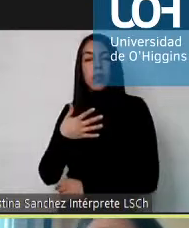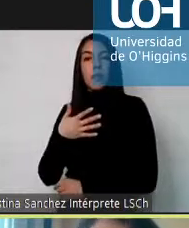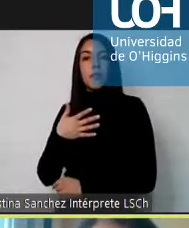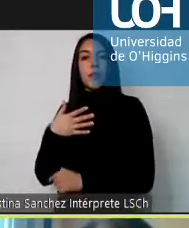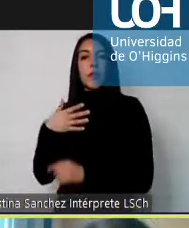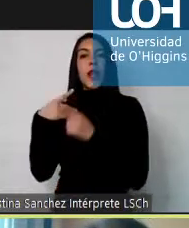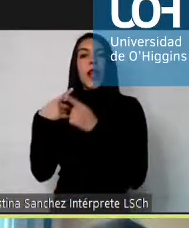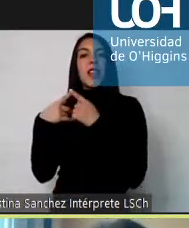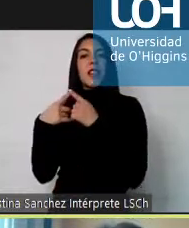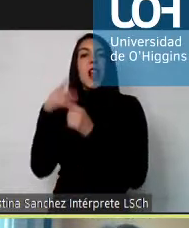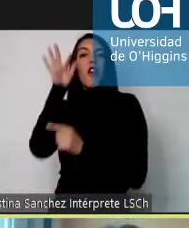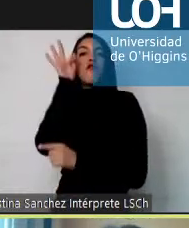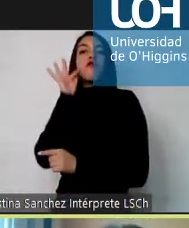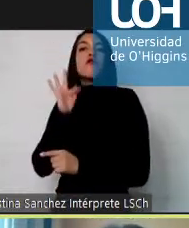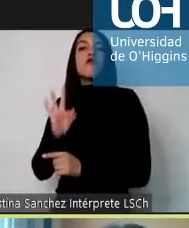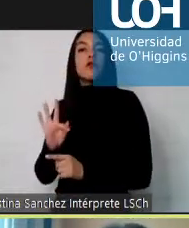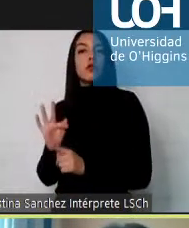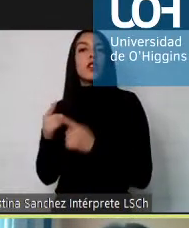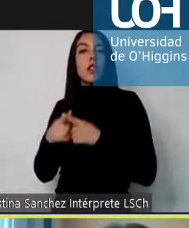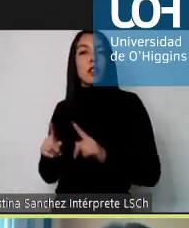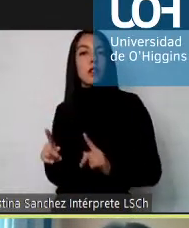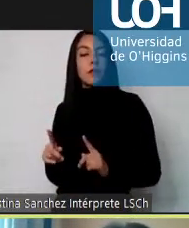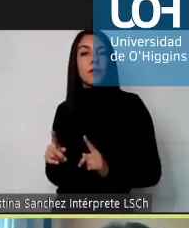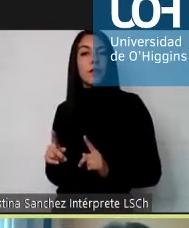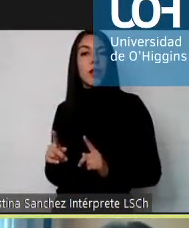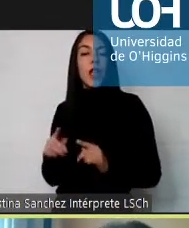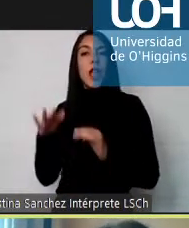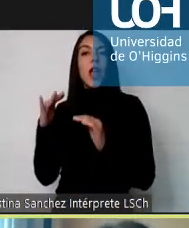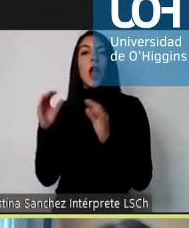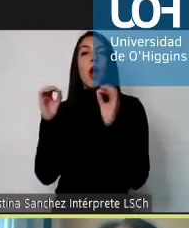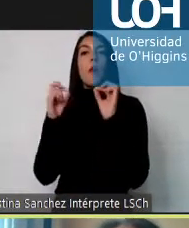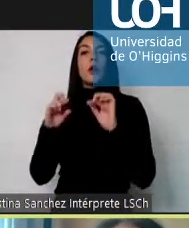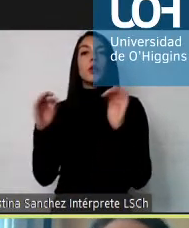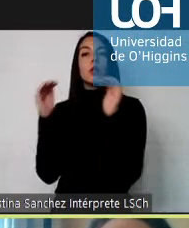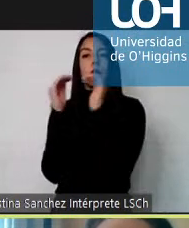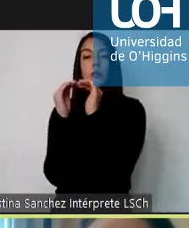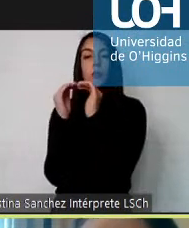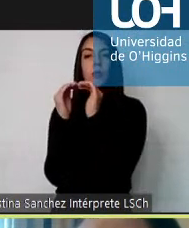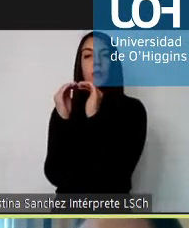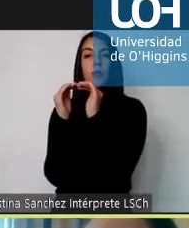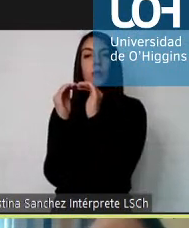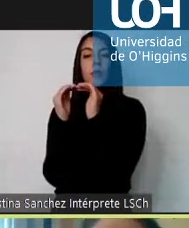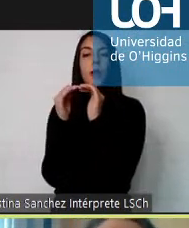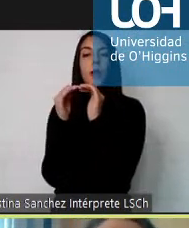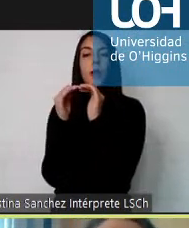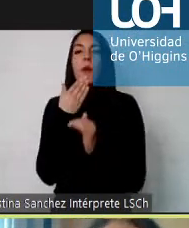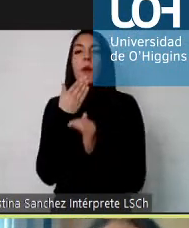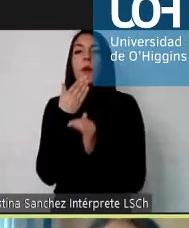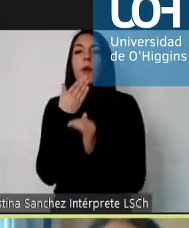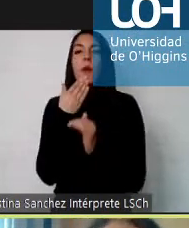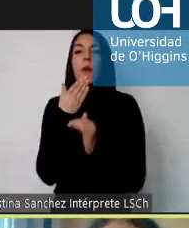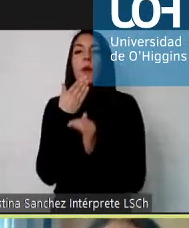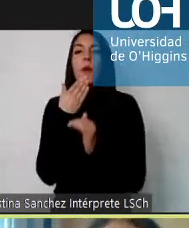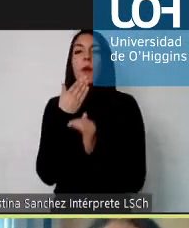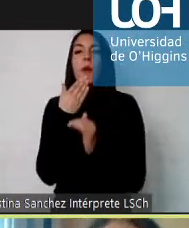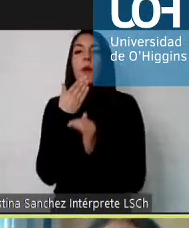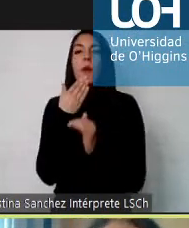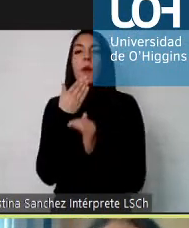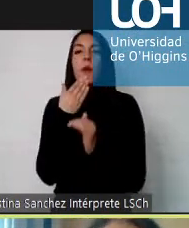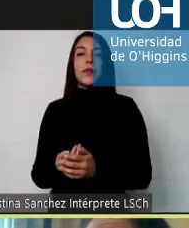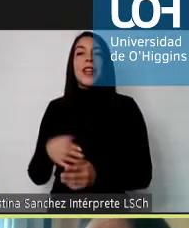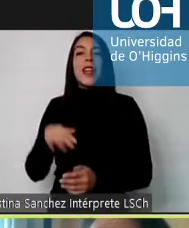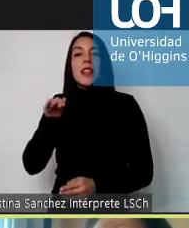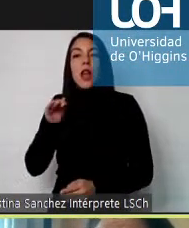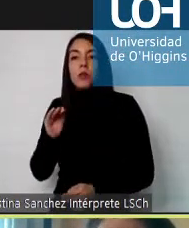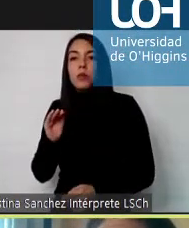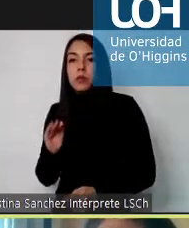la funcionalidad y la igualdad de oportunidades, pero es desde cuándo, desde la más tierna infancia,